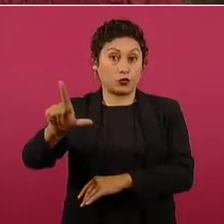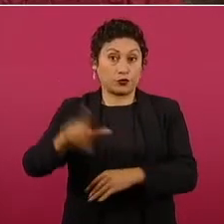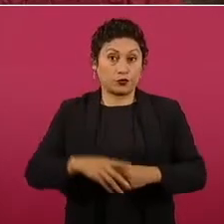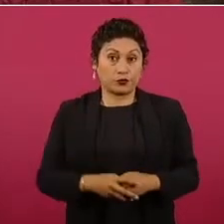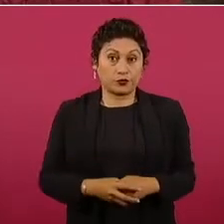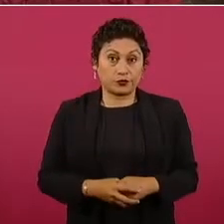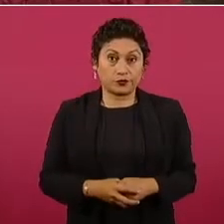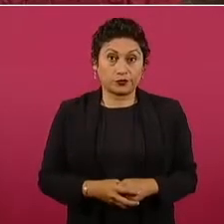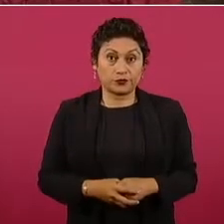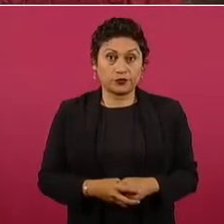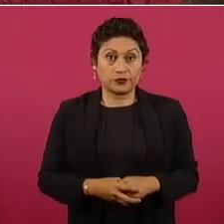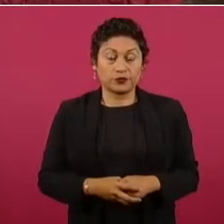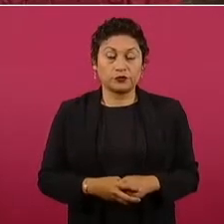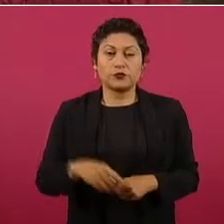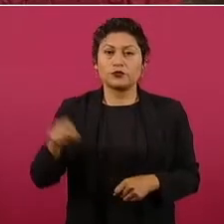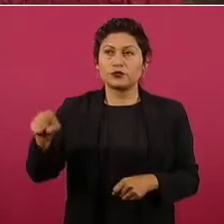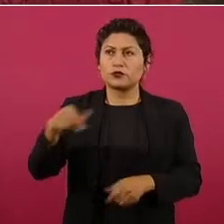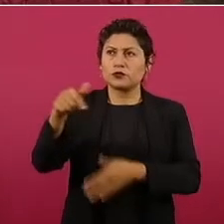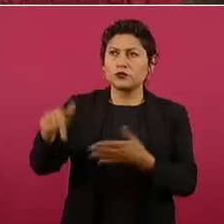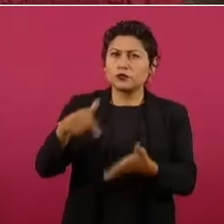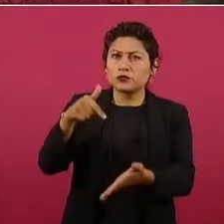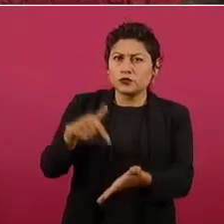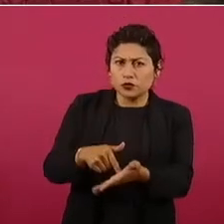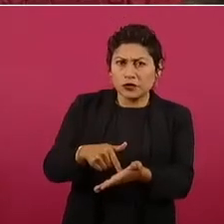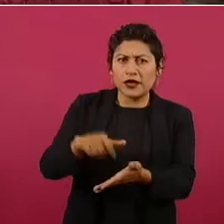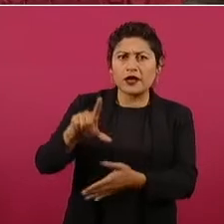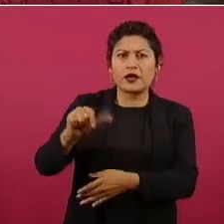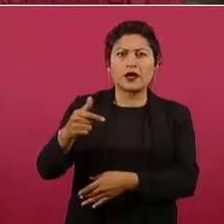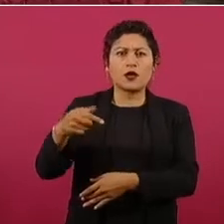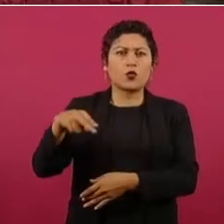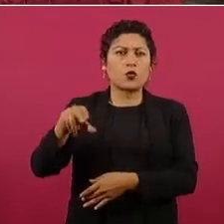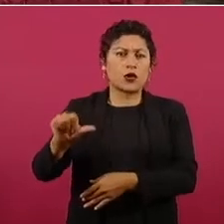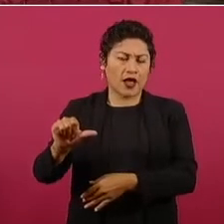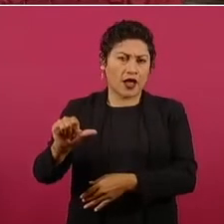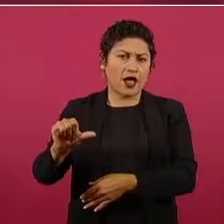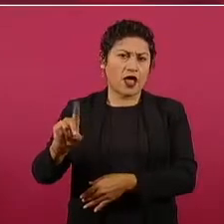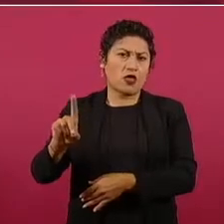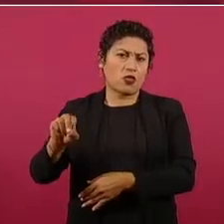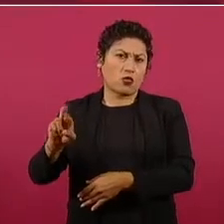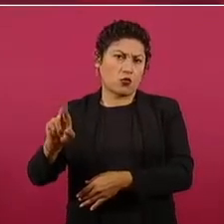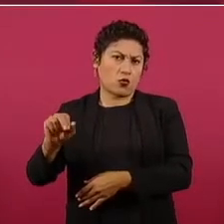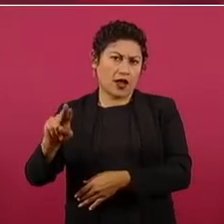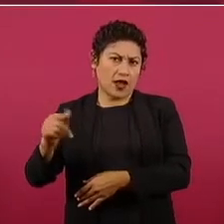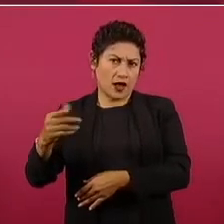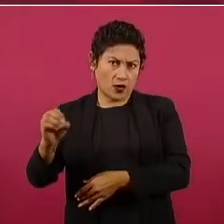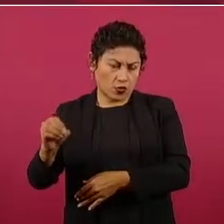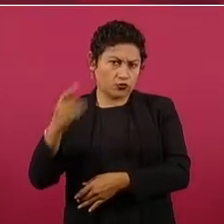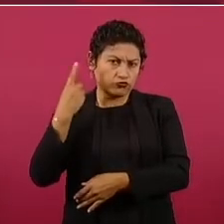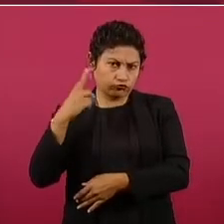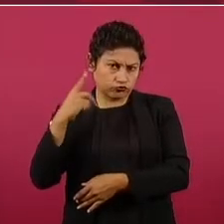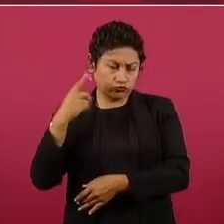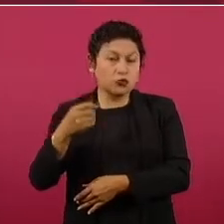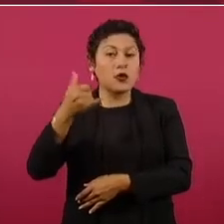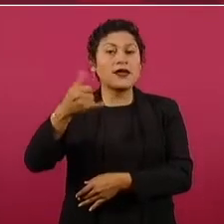verificar el nivel de agua es constante y se espera pronto lograr acceder a donde están atrapados los mineros.